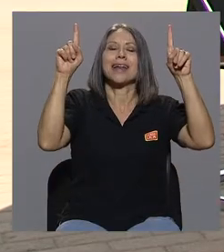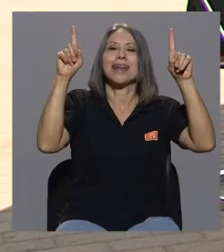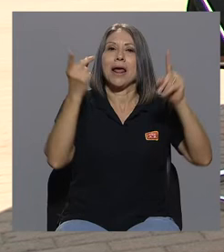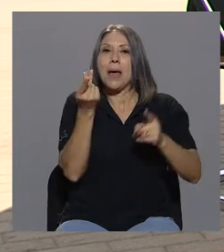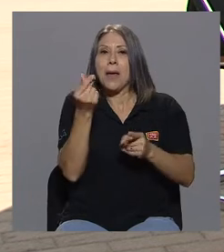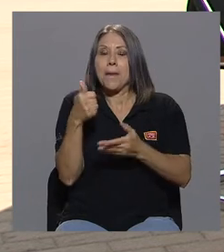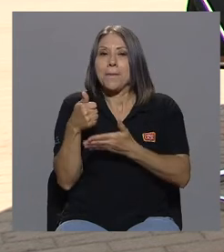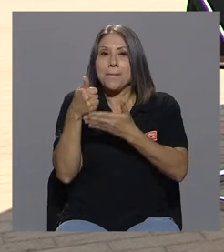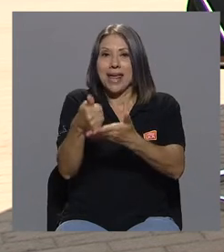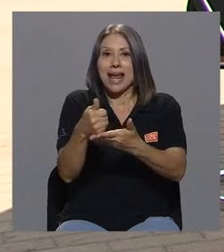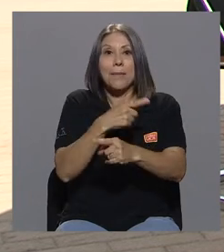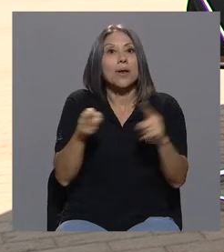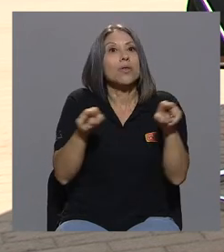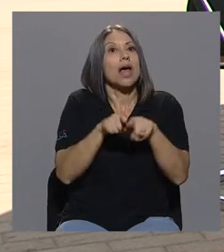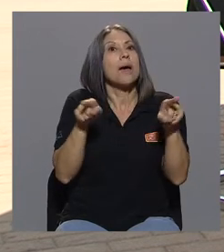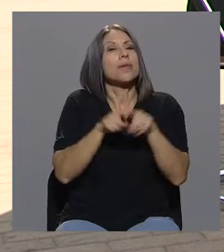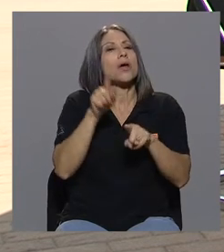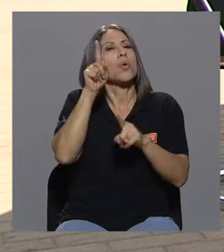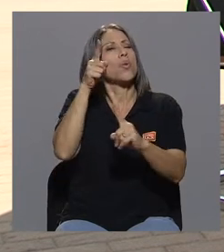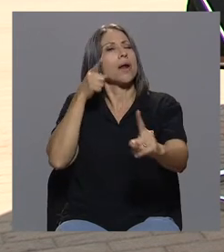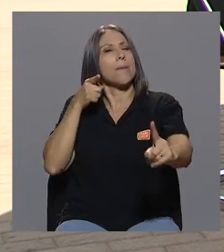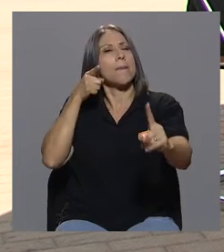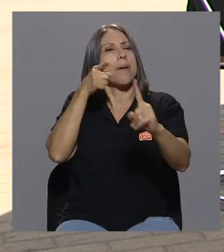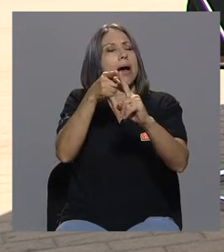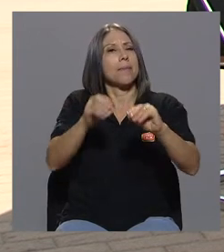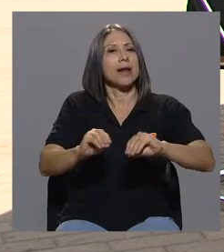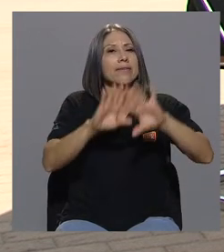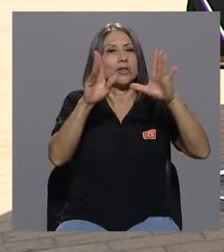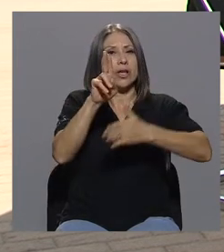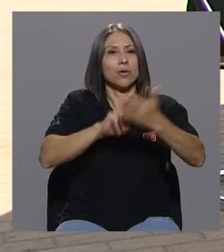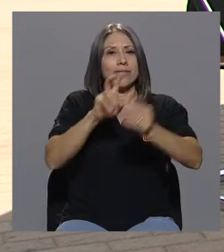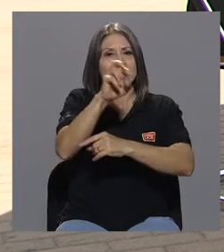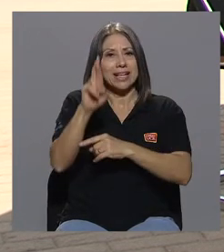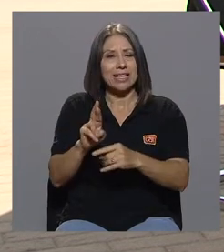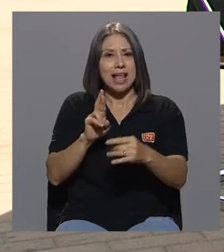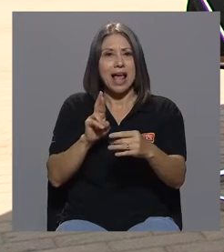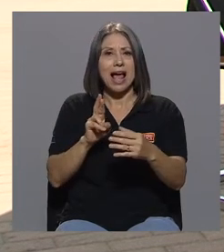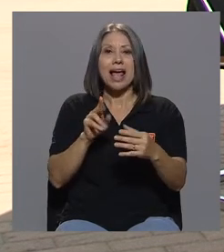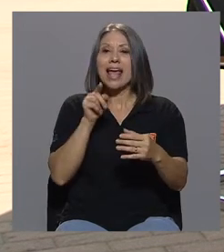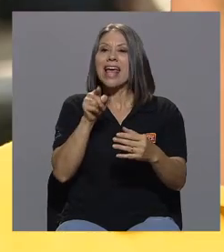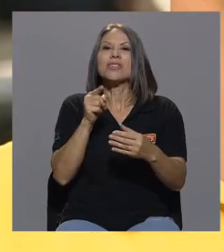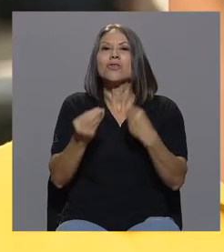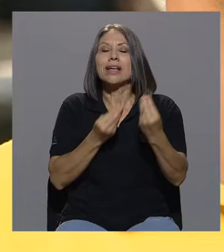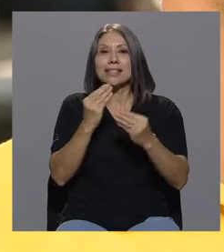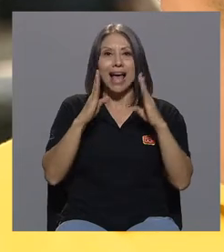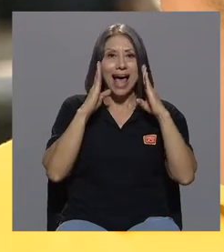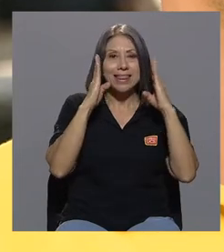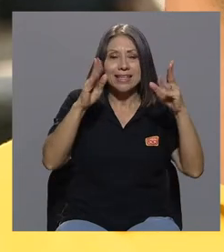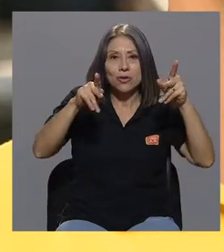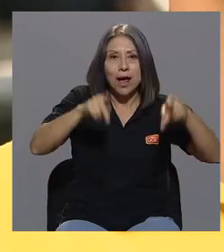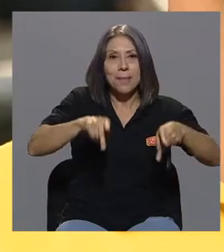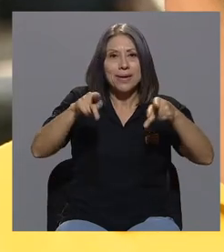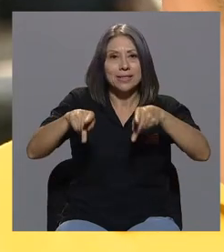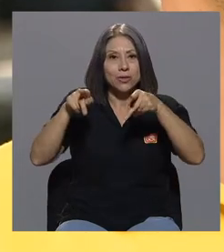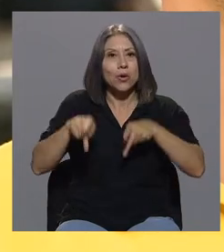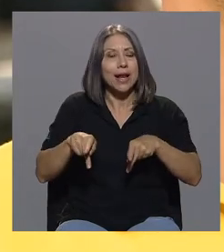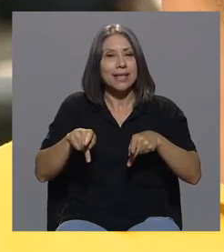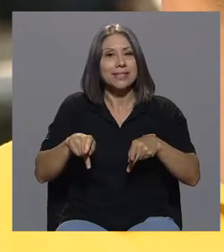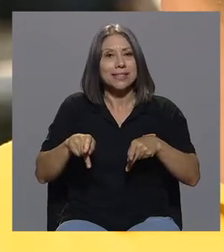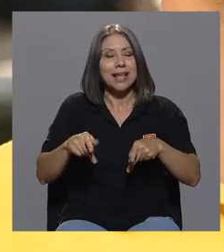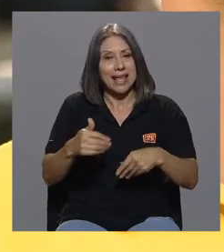comisión maravillosa que tiene la Universidad de Costa Rica que está relacionada con la atención a personas que tienen